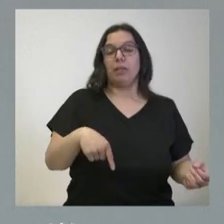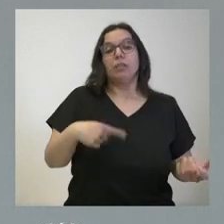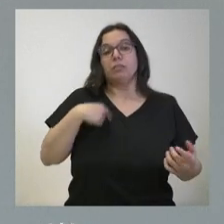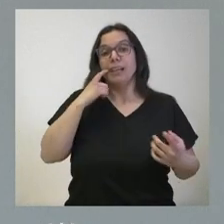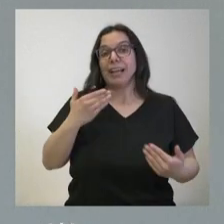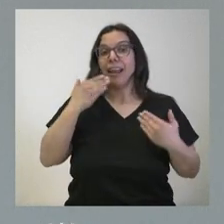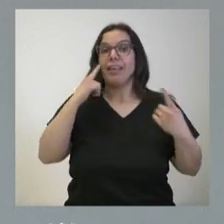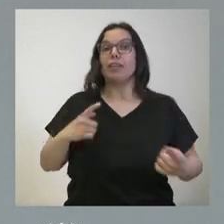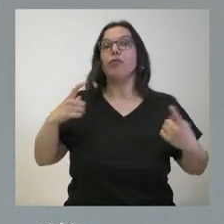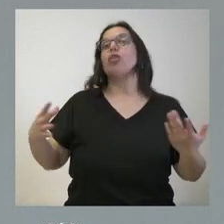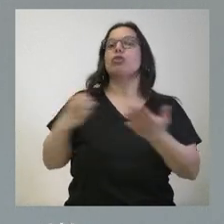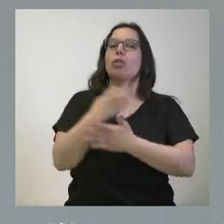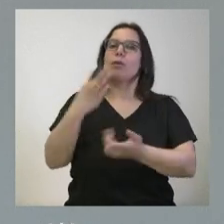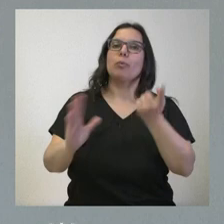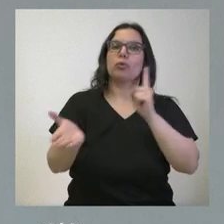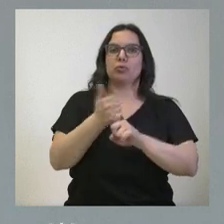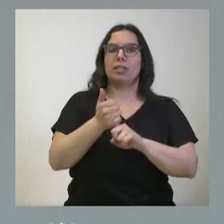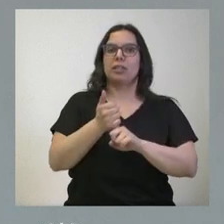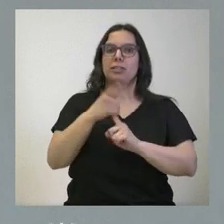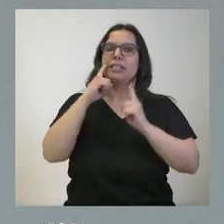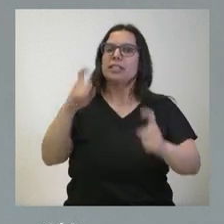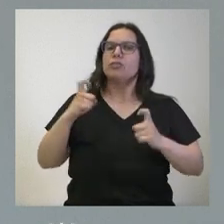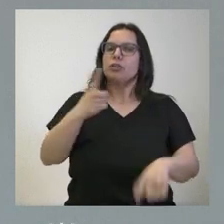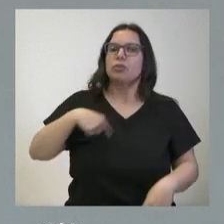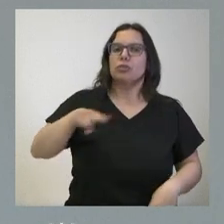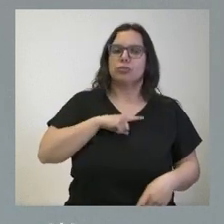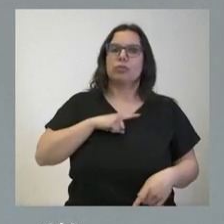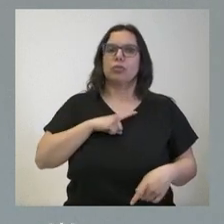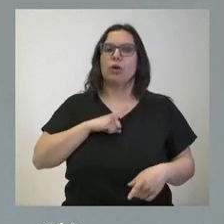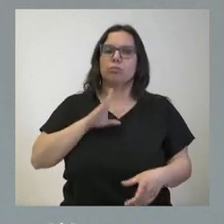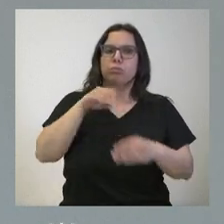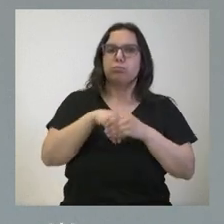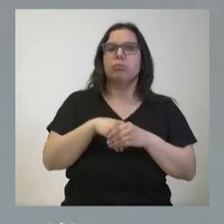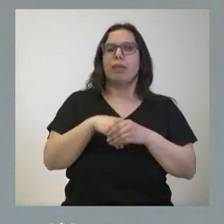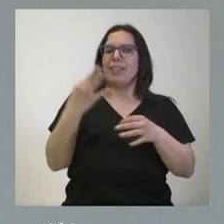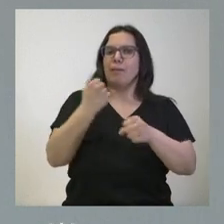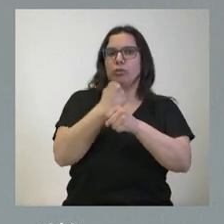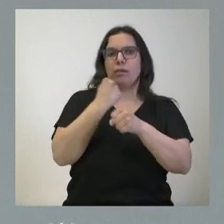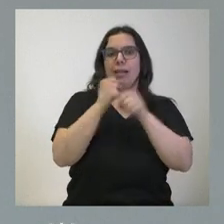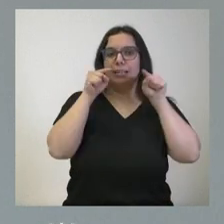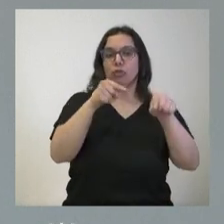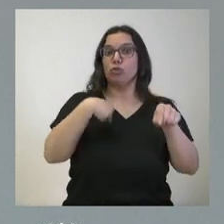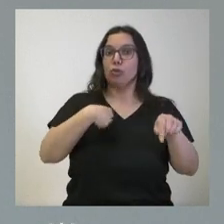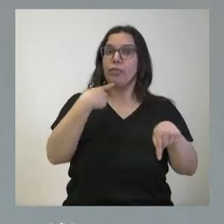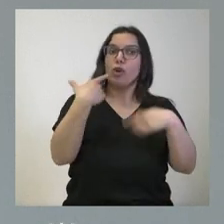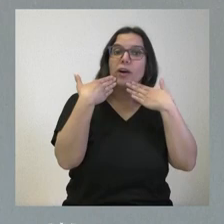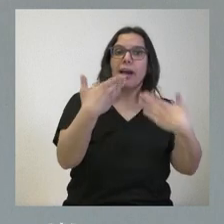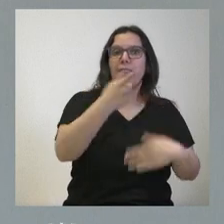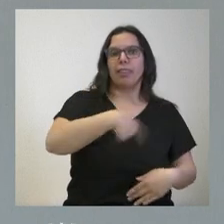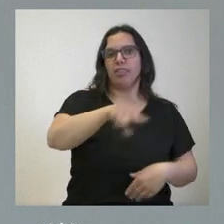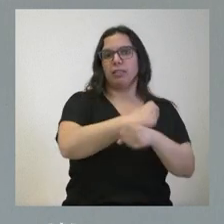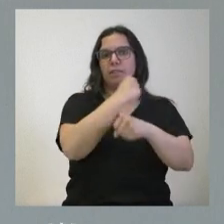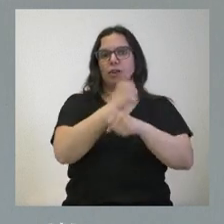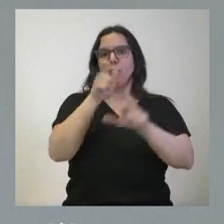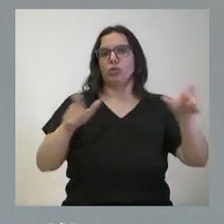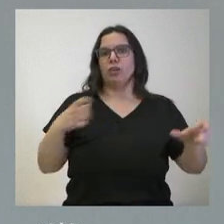es lo que tenemos que conseguir, es el esfuerzo en el que estamos implicados y es el trabajo al que estamos convocados y al que yo desde aquí agradezco el trabajo de todos los